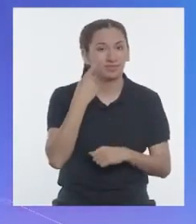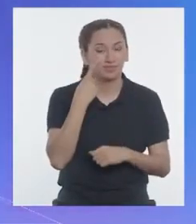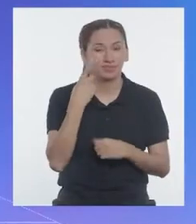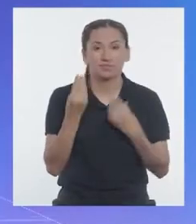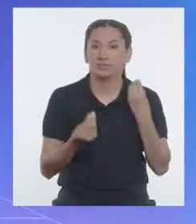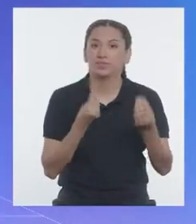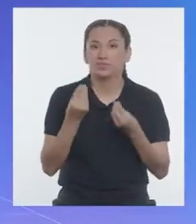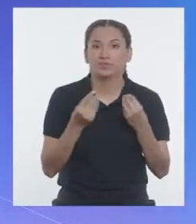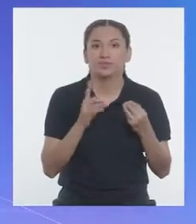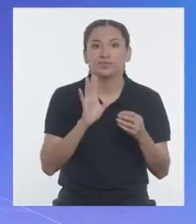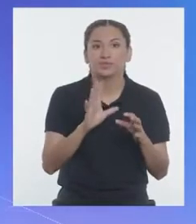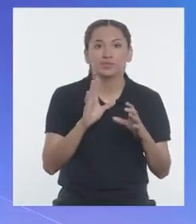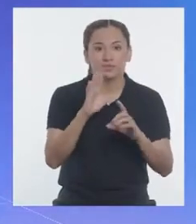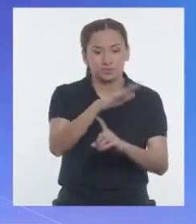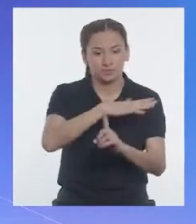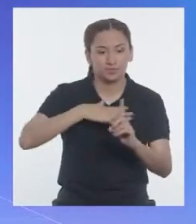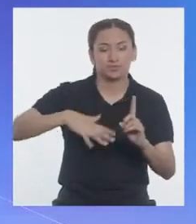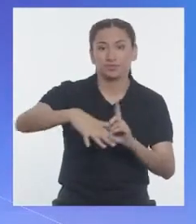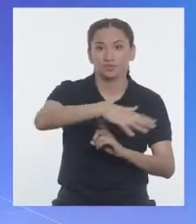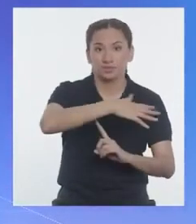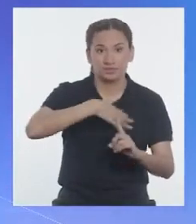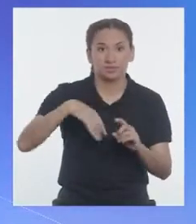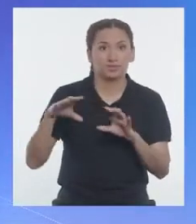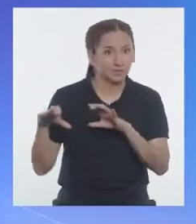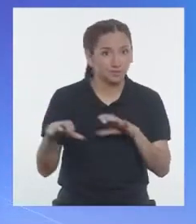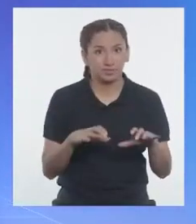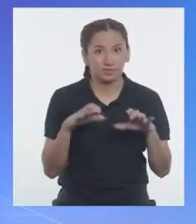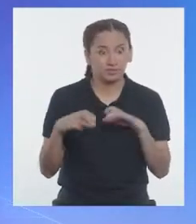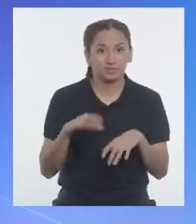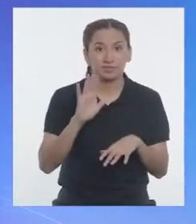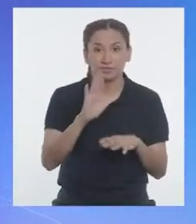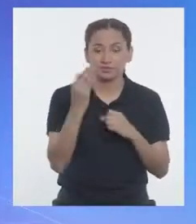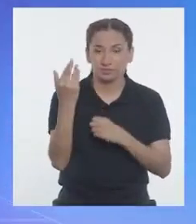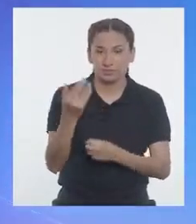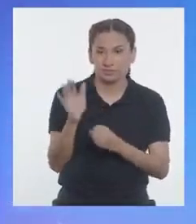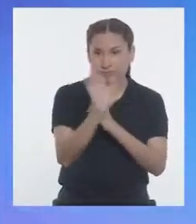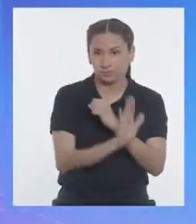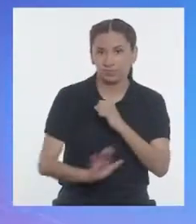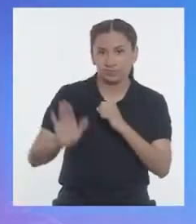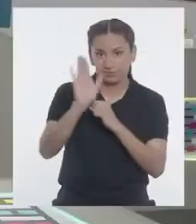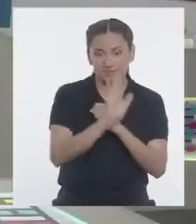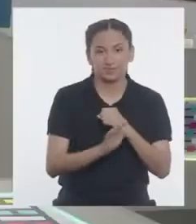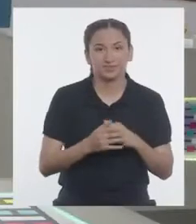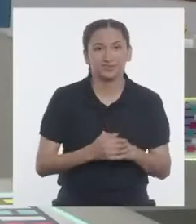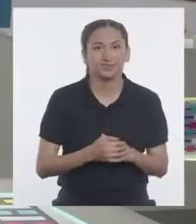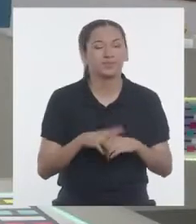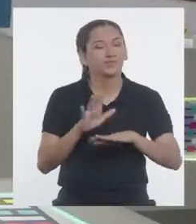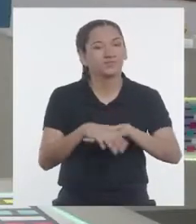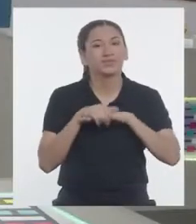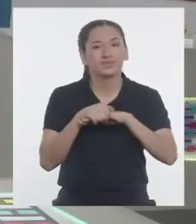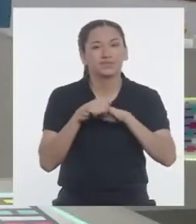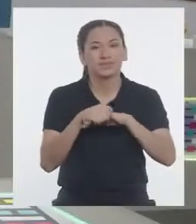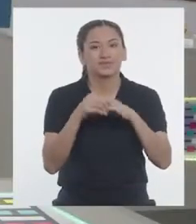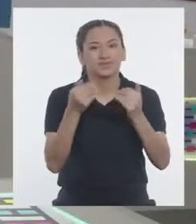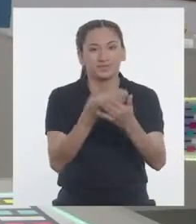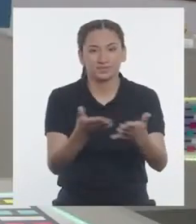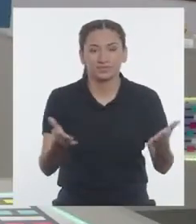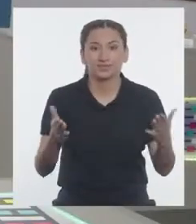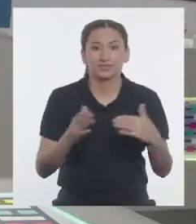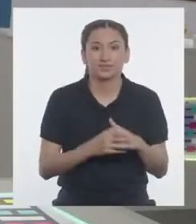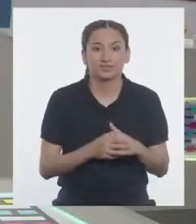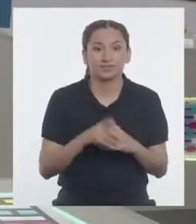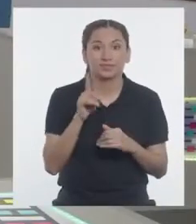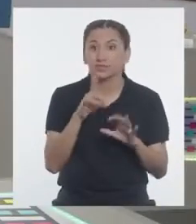conocer el funcionamiento de los ecosistemas y las acciones para su protección. ¡Felicitaciones,